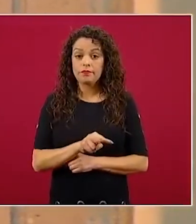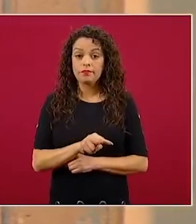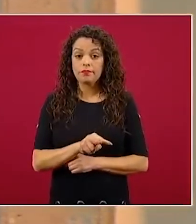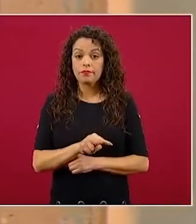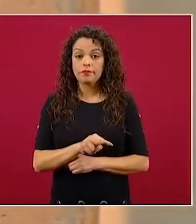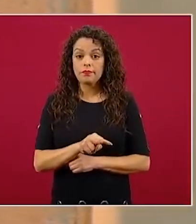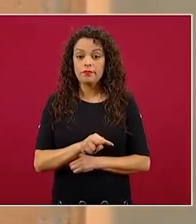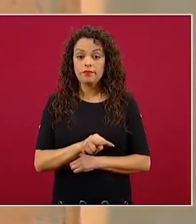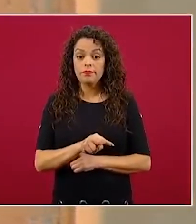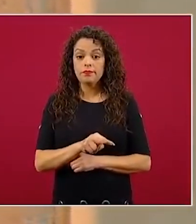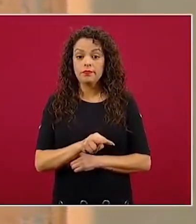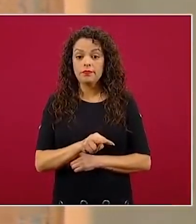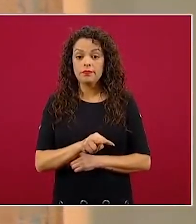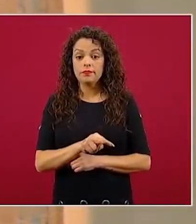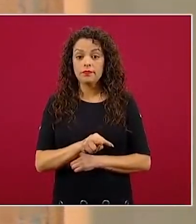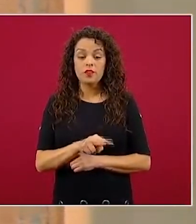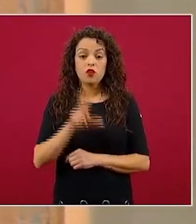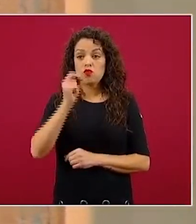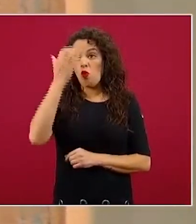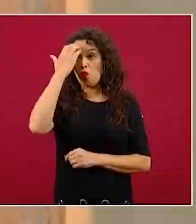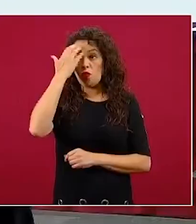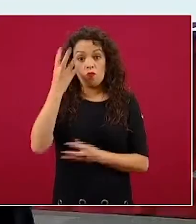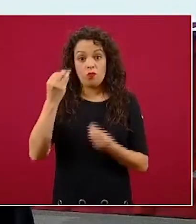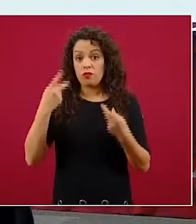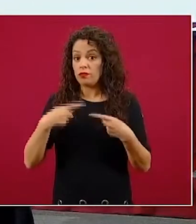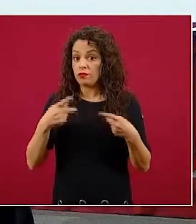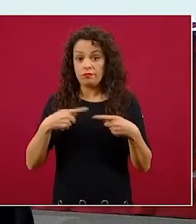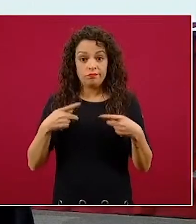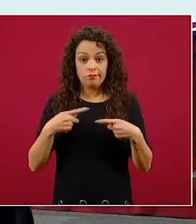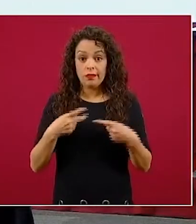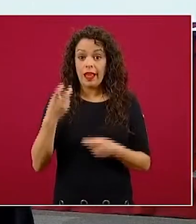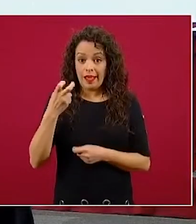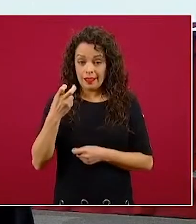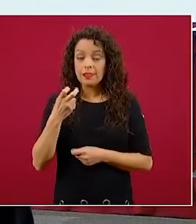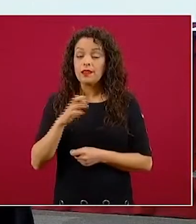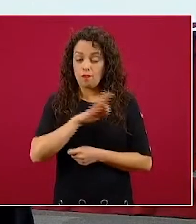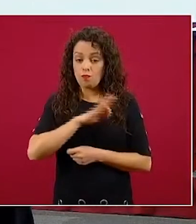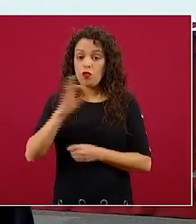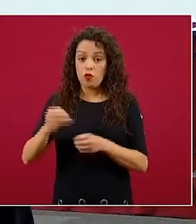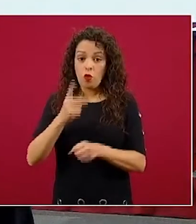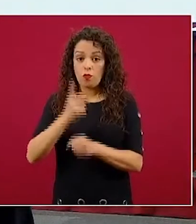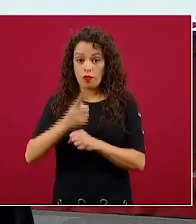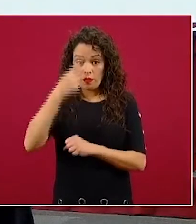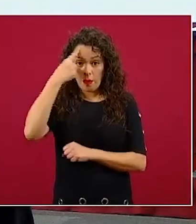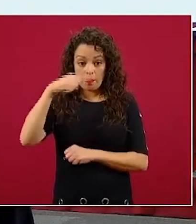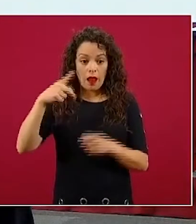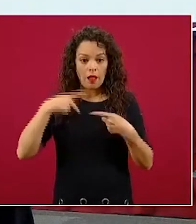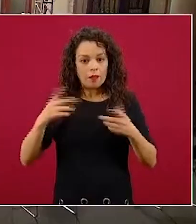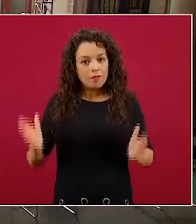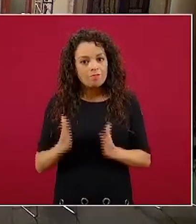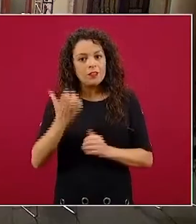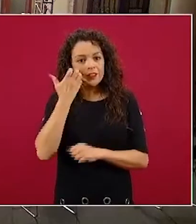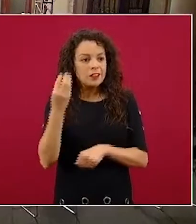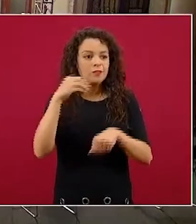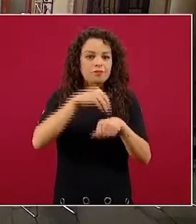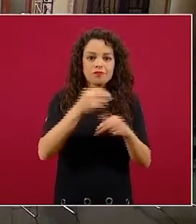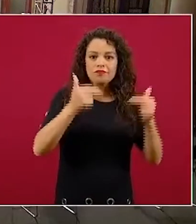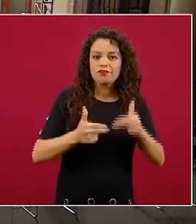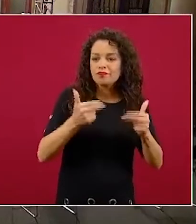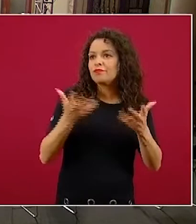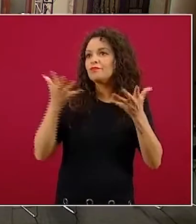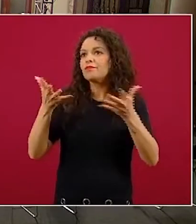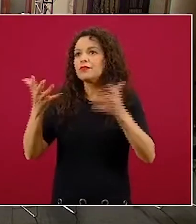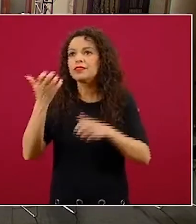tipo de financiamiento que a veces no es muy conocido y es también una oportunidad para los emprendedores especialmente. Entonces,